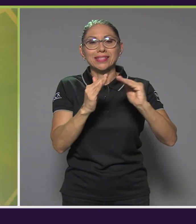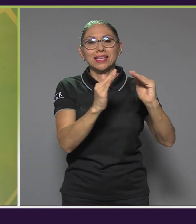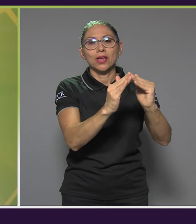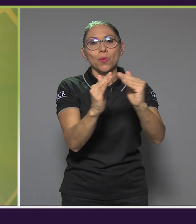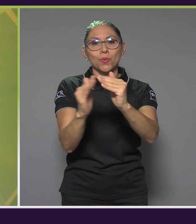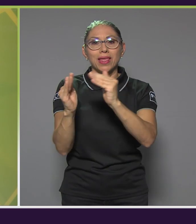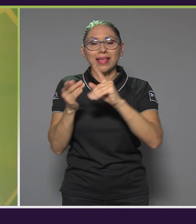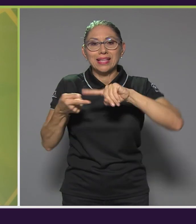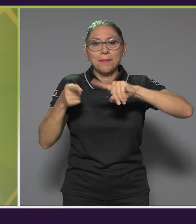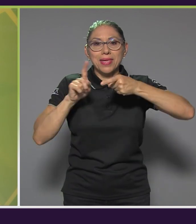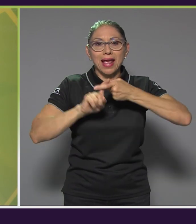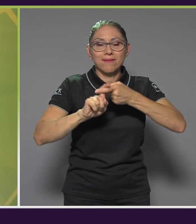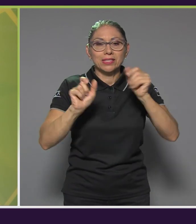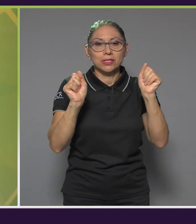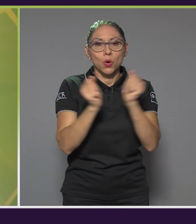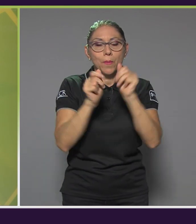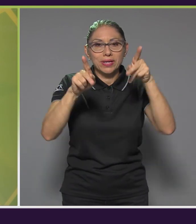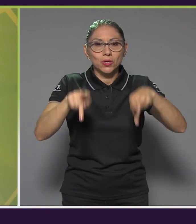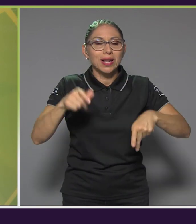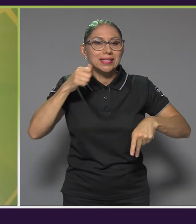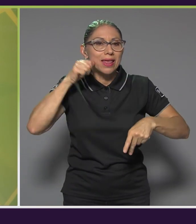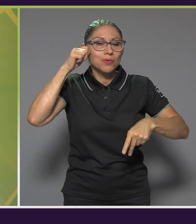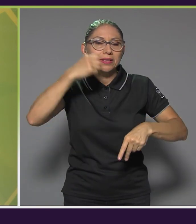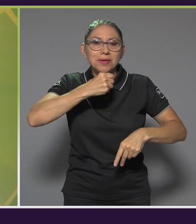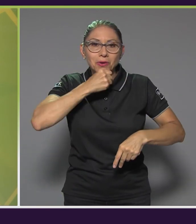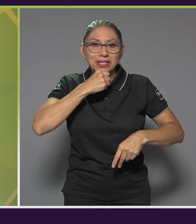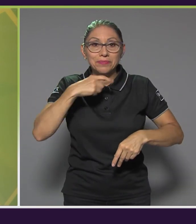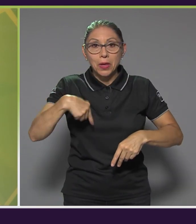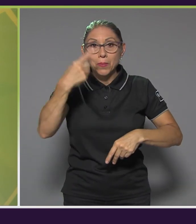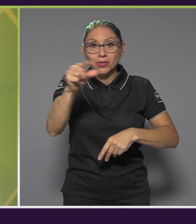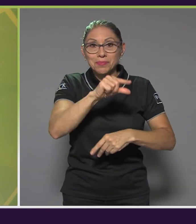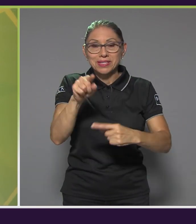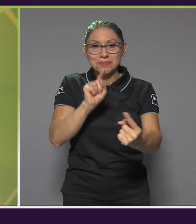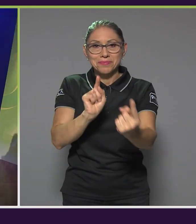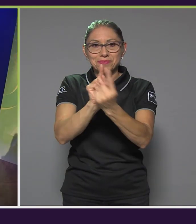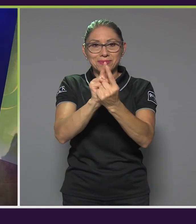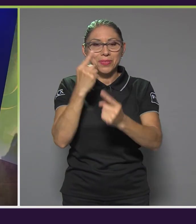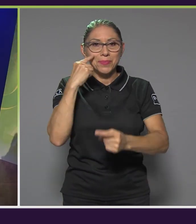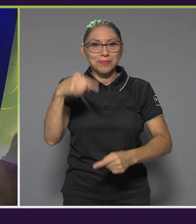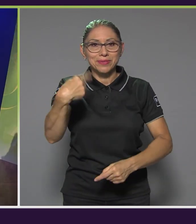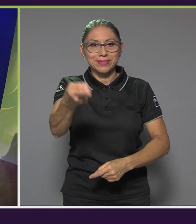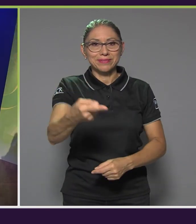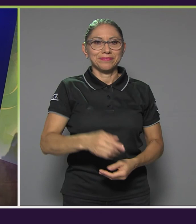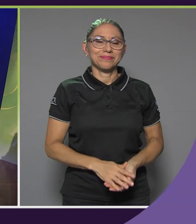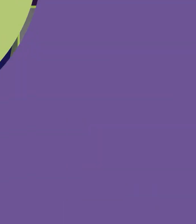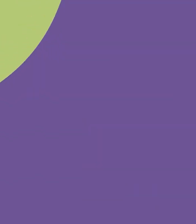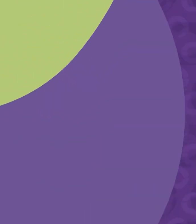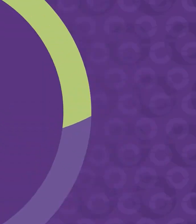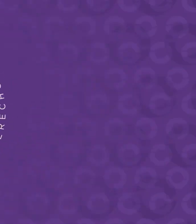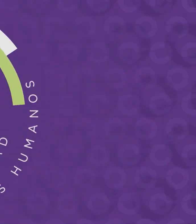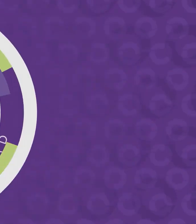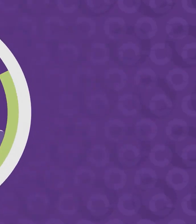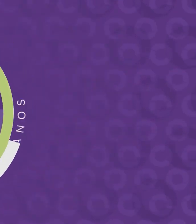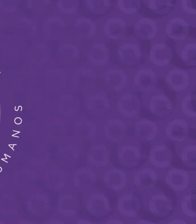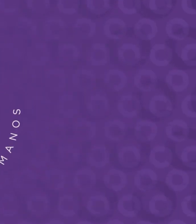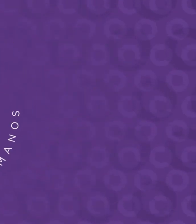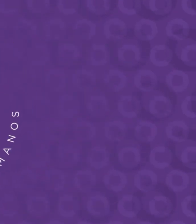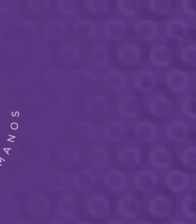amigables con las personas adultas mayores. Nos encontramos la próxima semana. Hasta pronto. Chau.